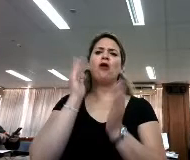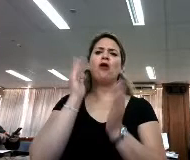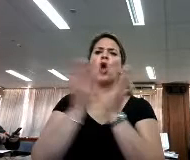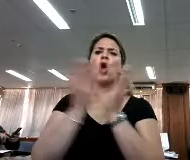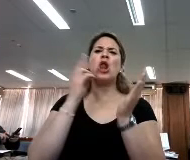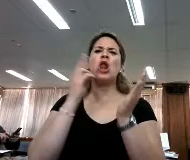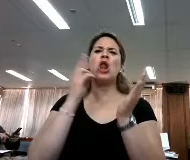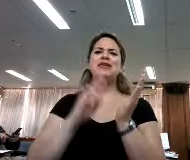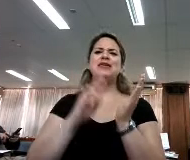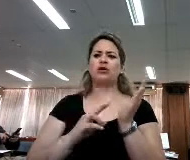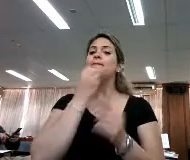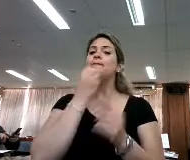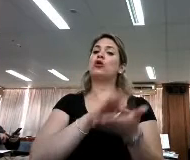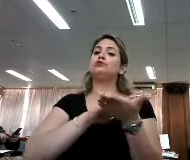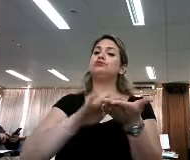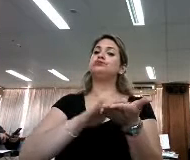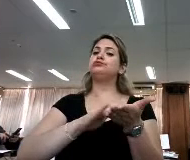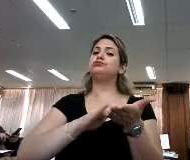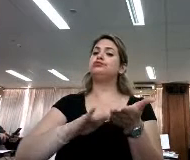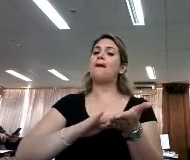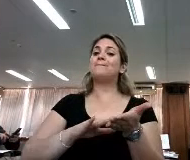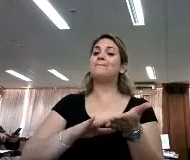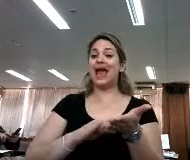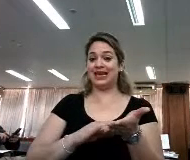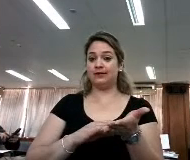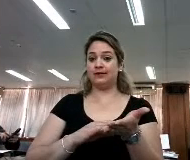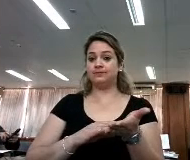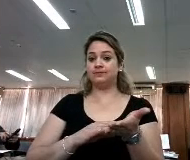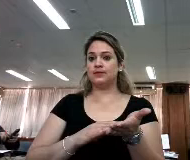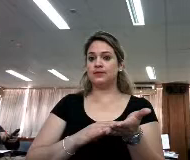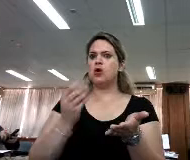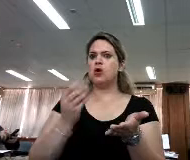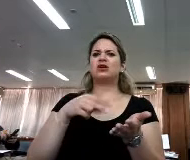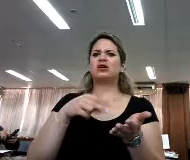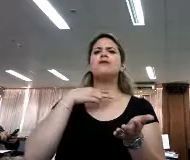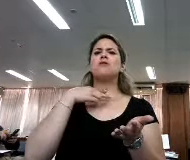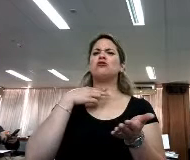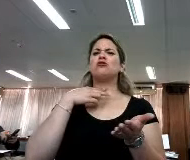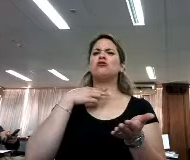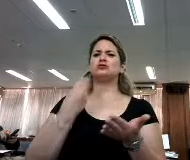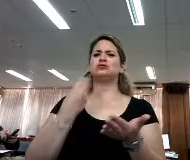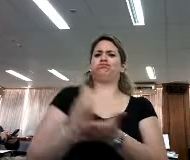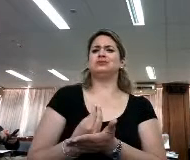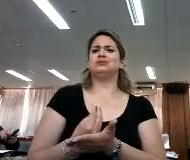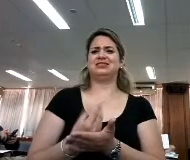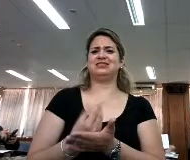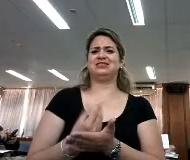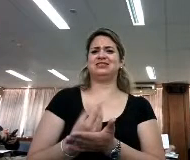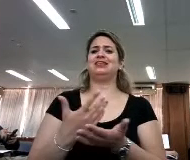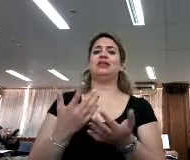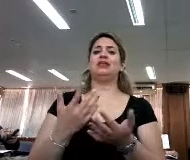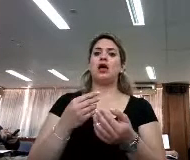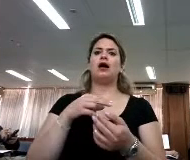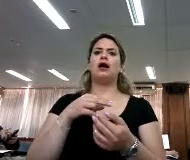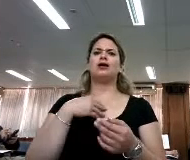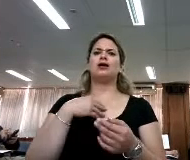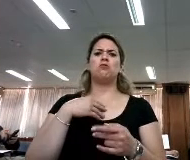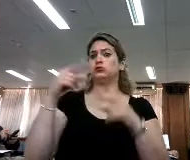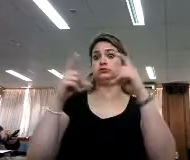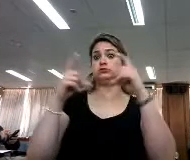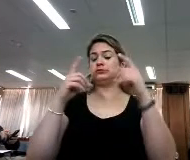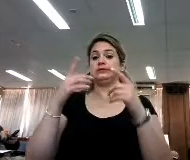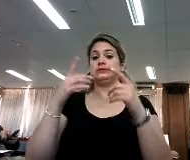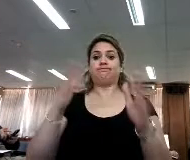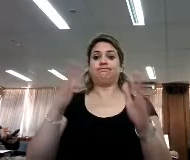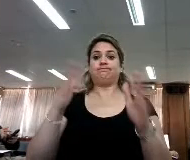preferían el braille por este tema, que había voces impostadas, había dramatización. Y